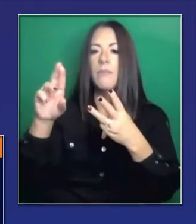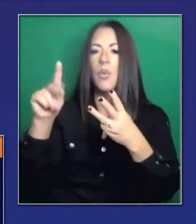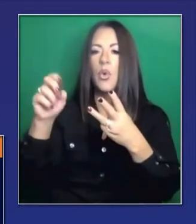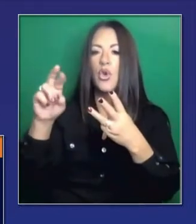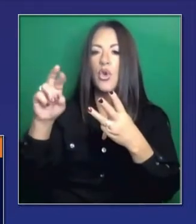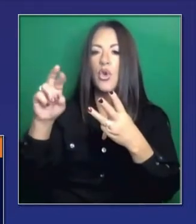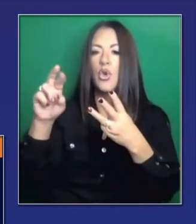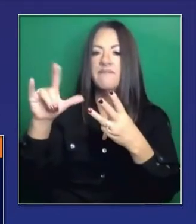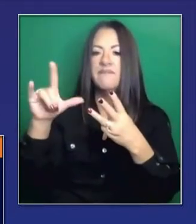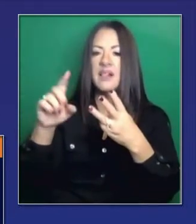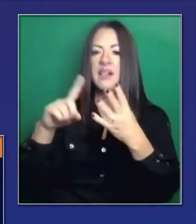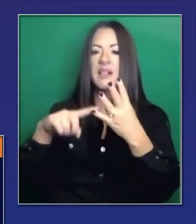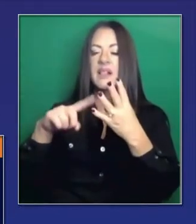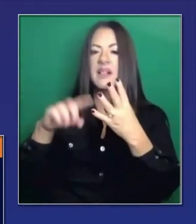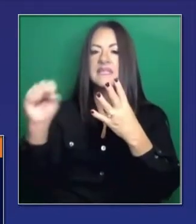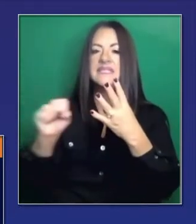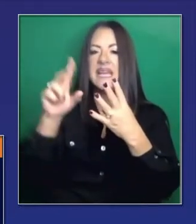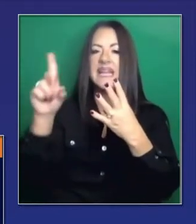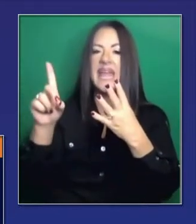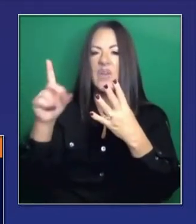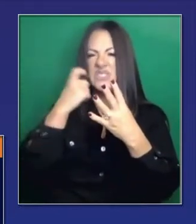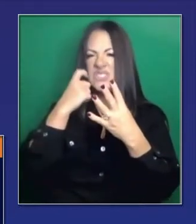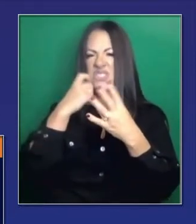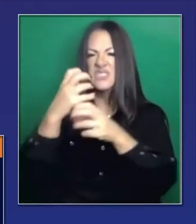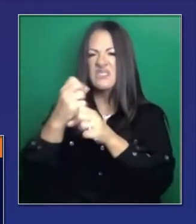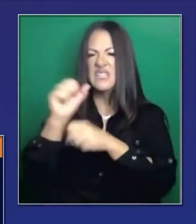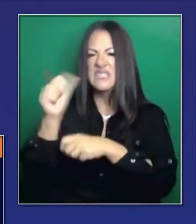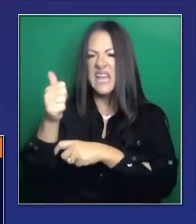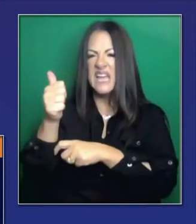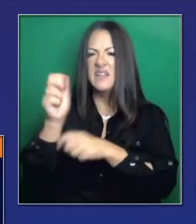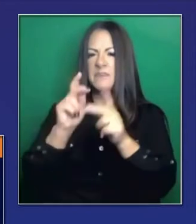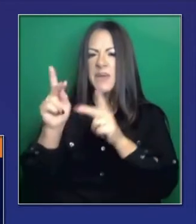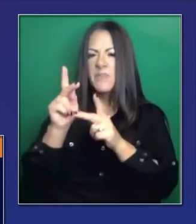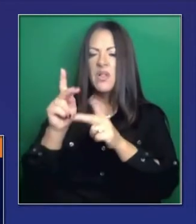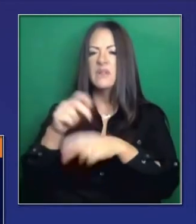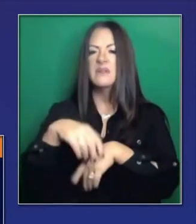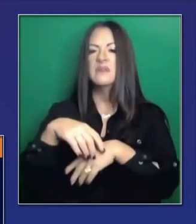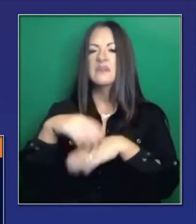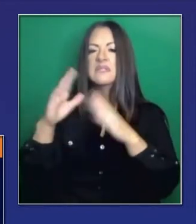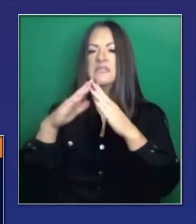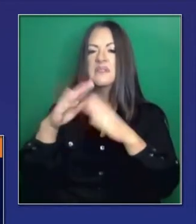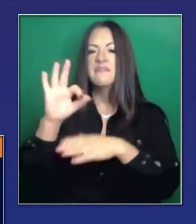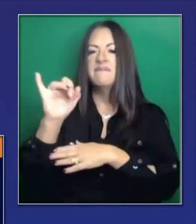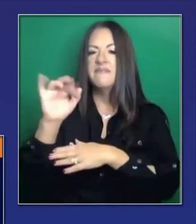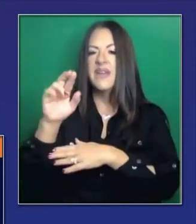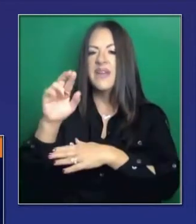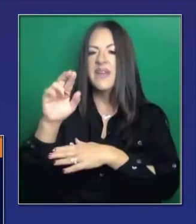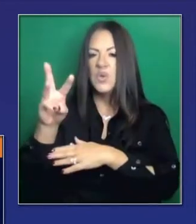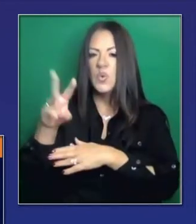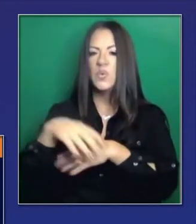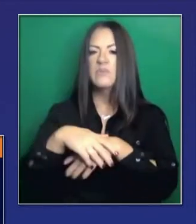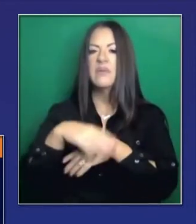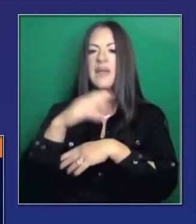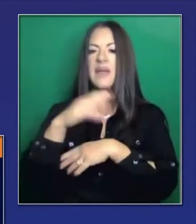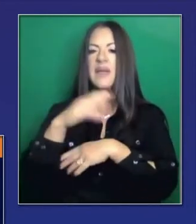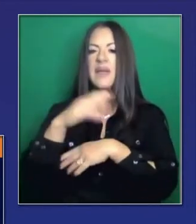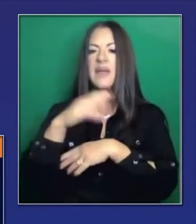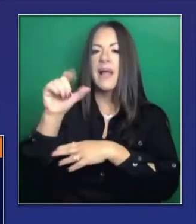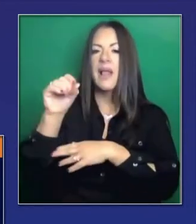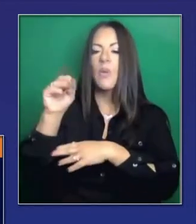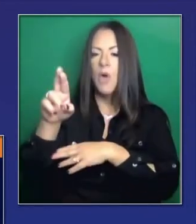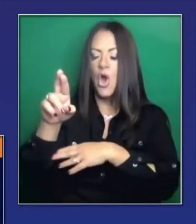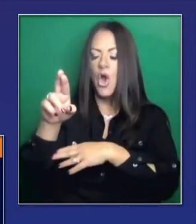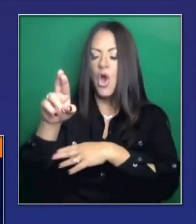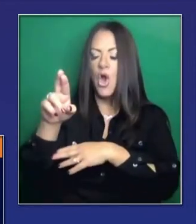alterna. Incluyendo San Diego que recibió 10 pacientes. Pero 90 en total que son parte de este sistema de